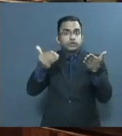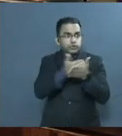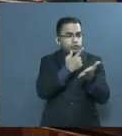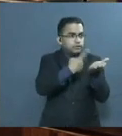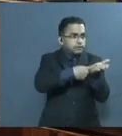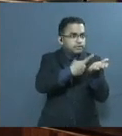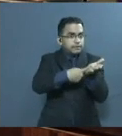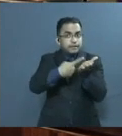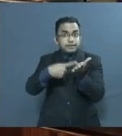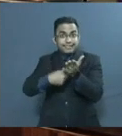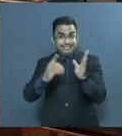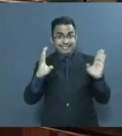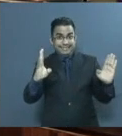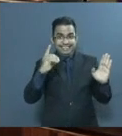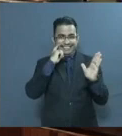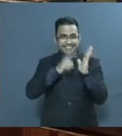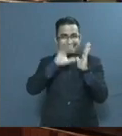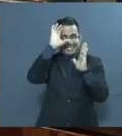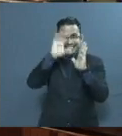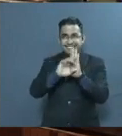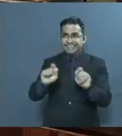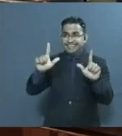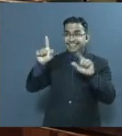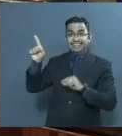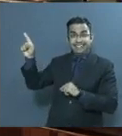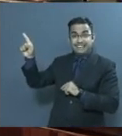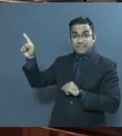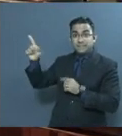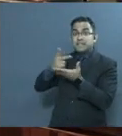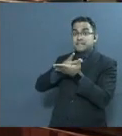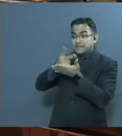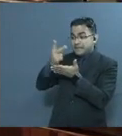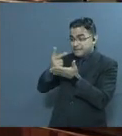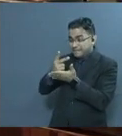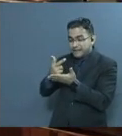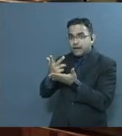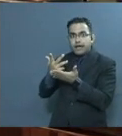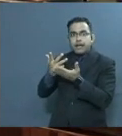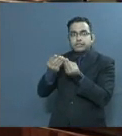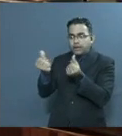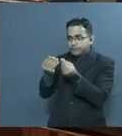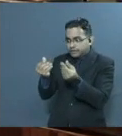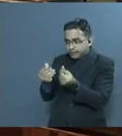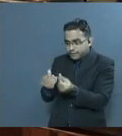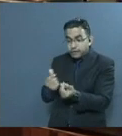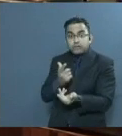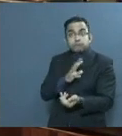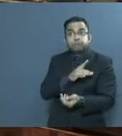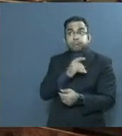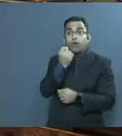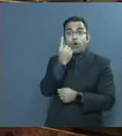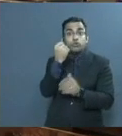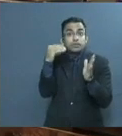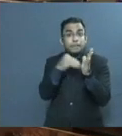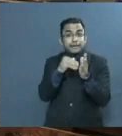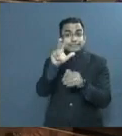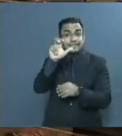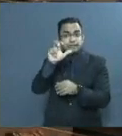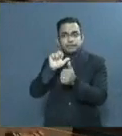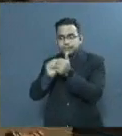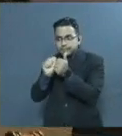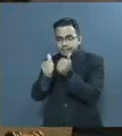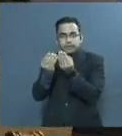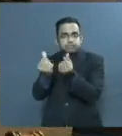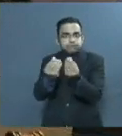el mismo periodo, la Suprema Corte falló 11.637 casos. En